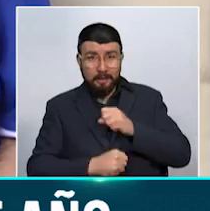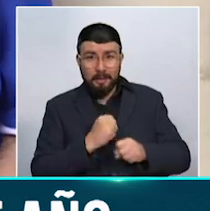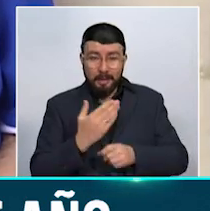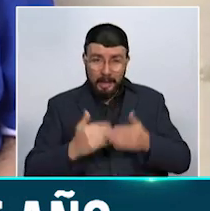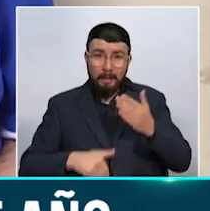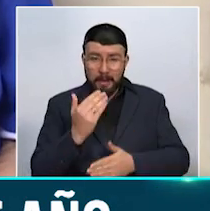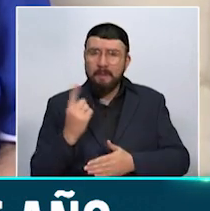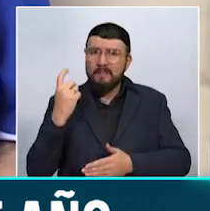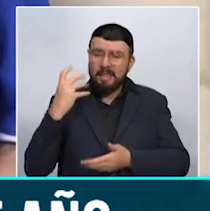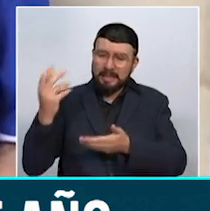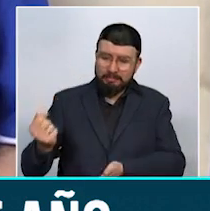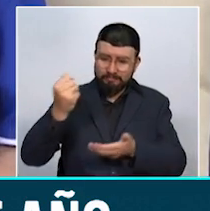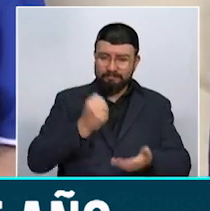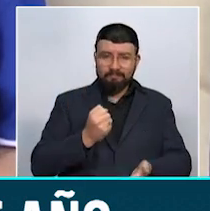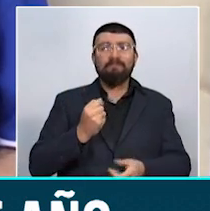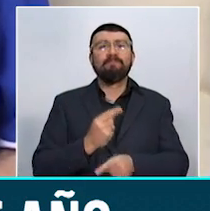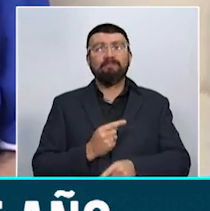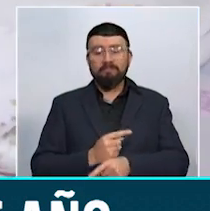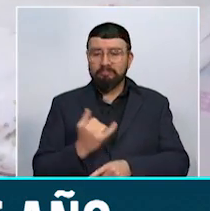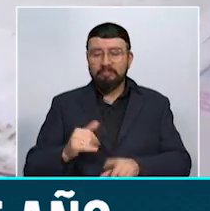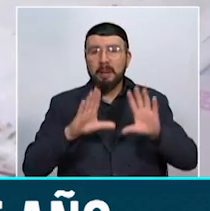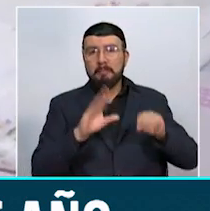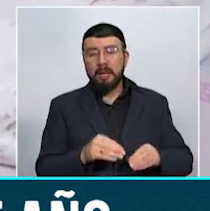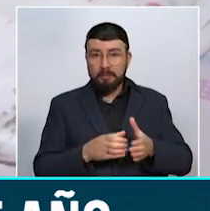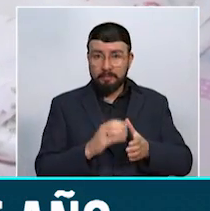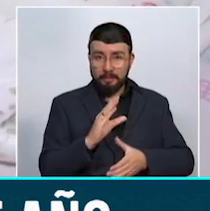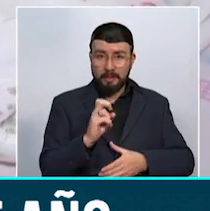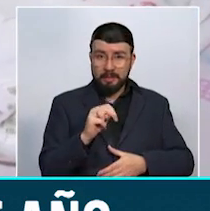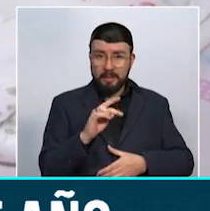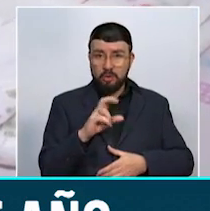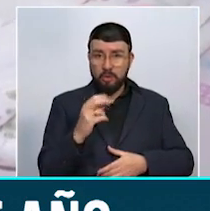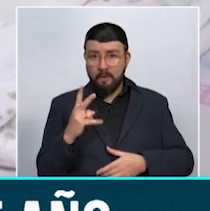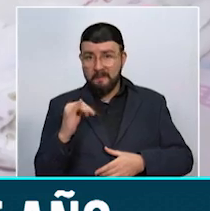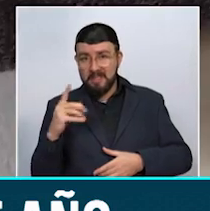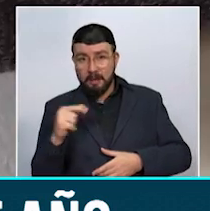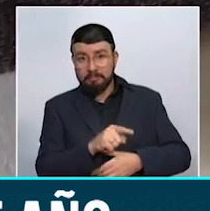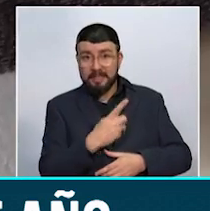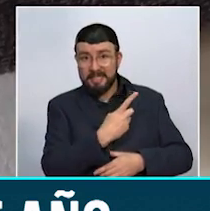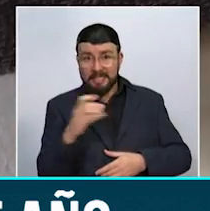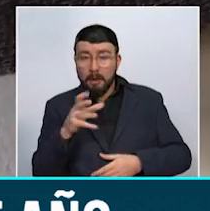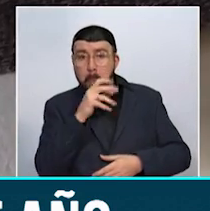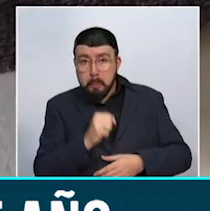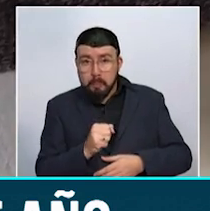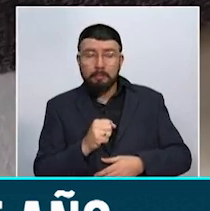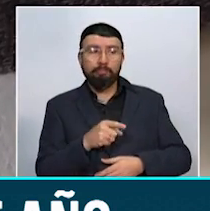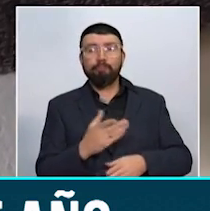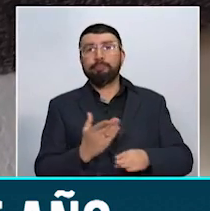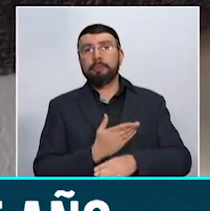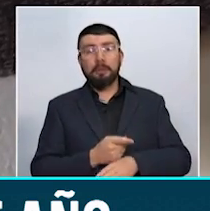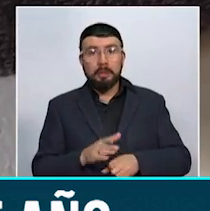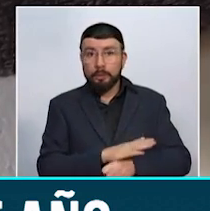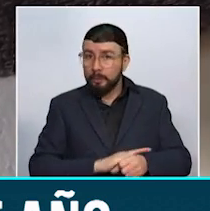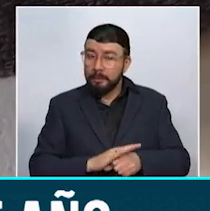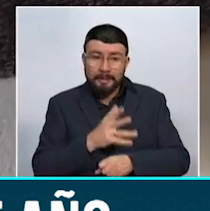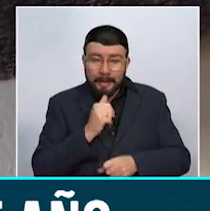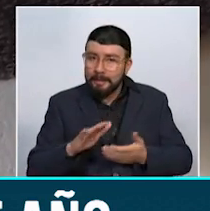falta de recursos se presentó con el cierre de los centros vida. Al menos 100 abuelos se vieron afectados y su situación aún no ha